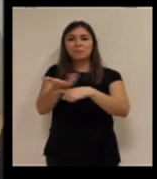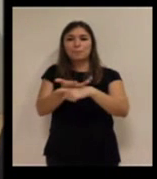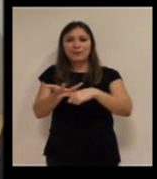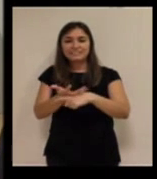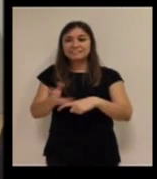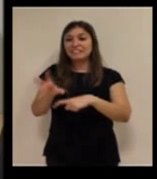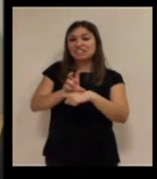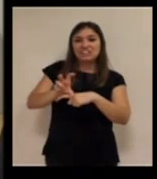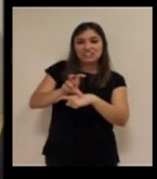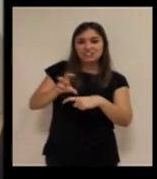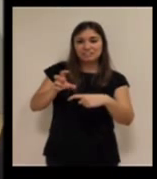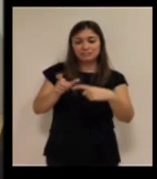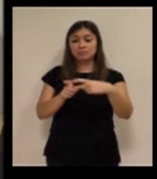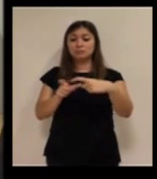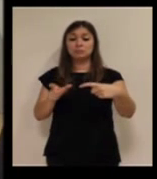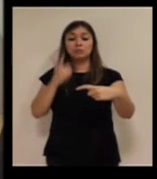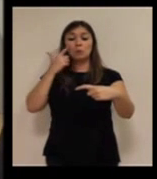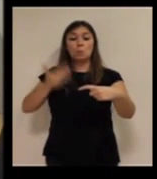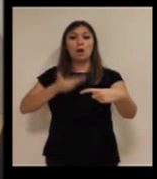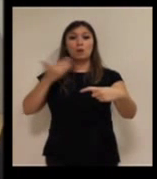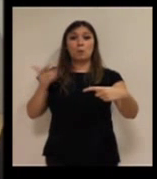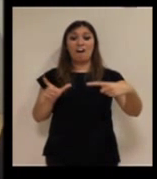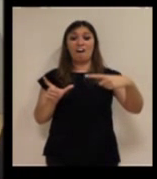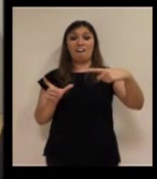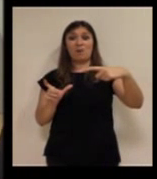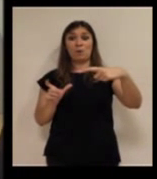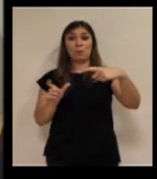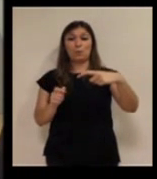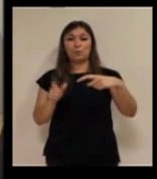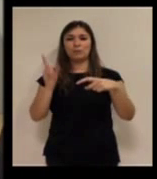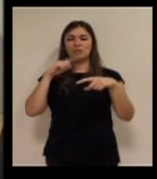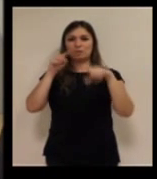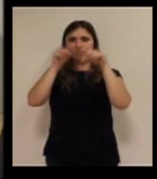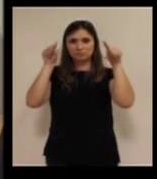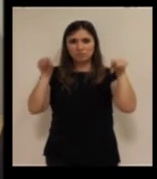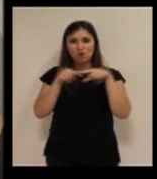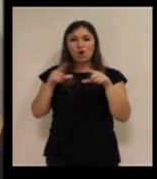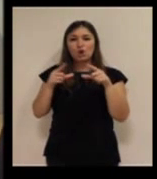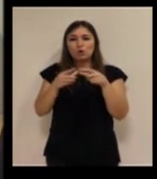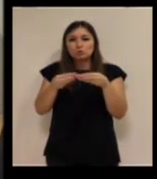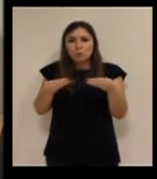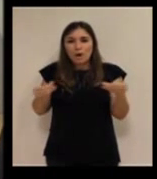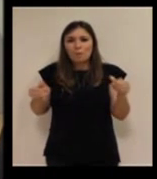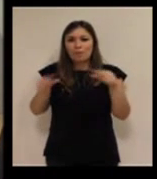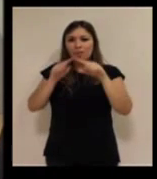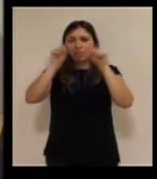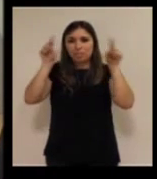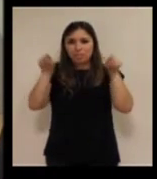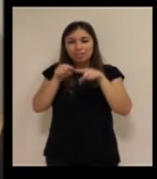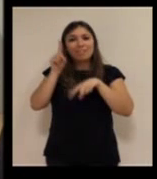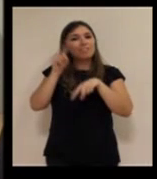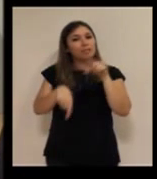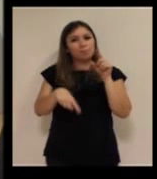en gris, pero... dinámico, menos, rondito. Pero ha evolucionado, es cierto, en funcionalidades sí que ha ido